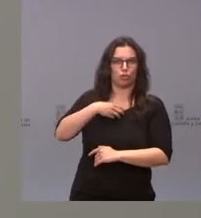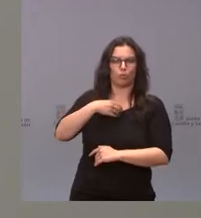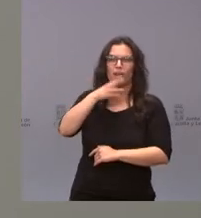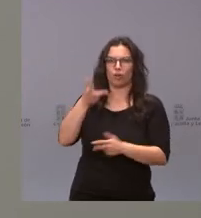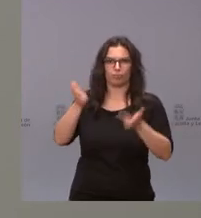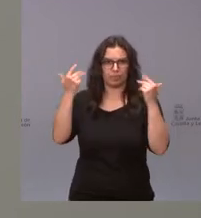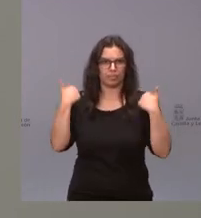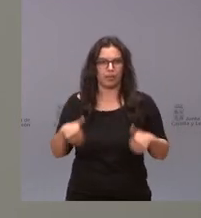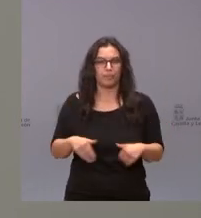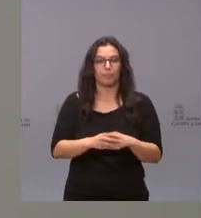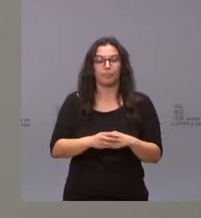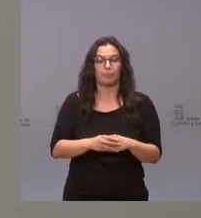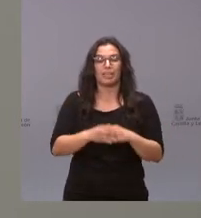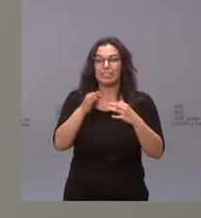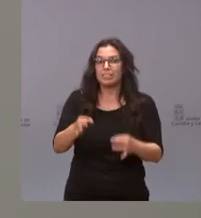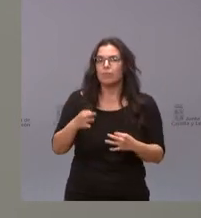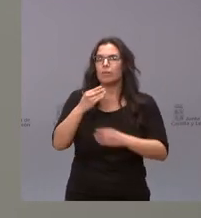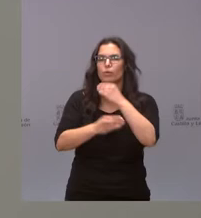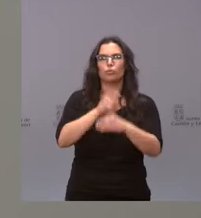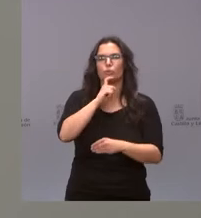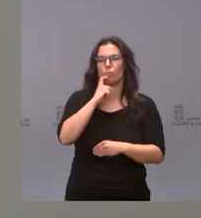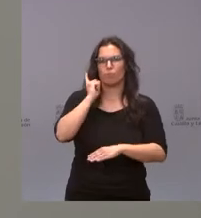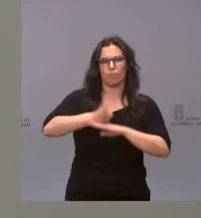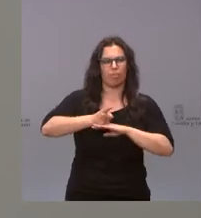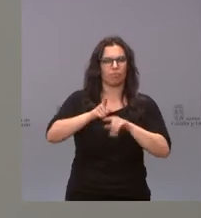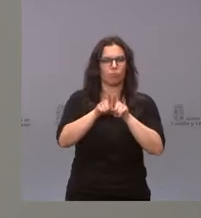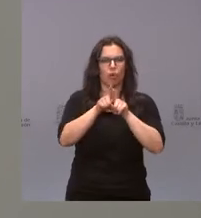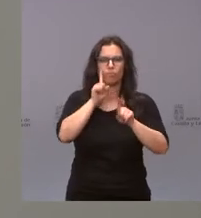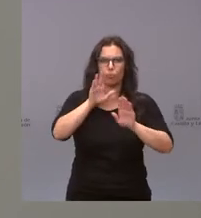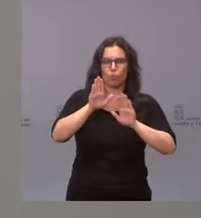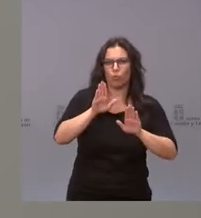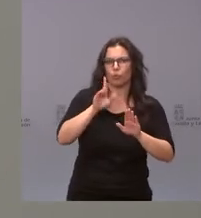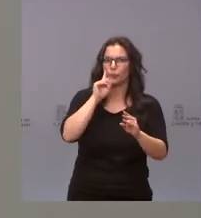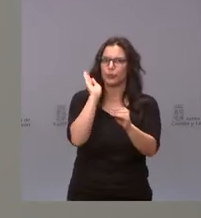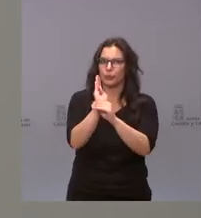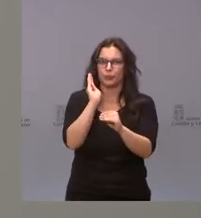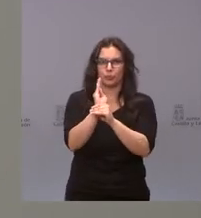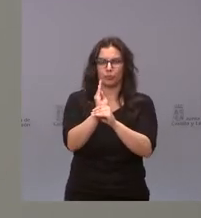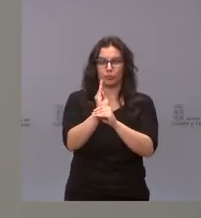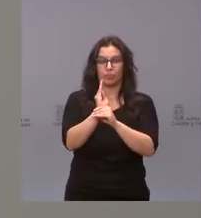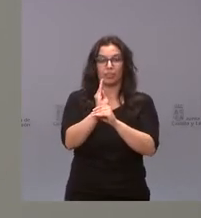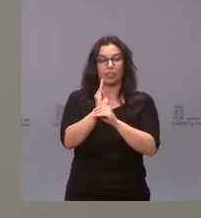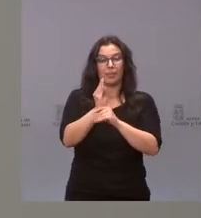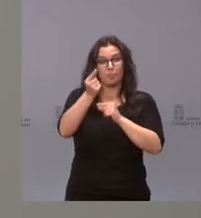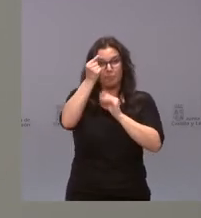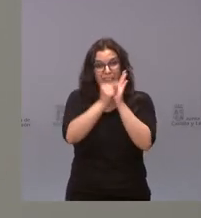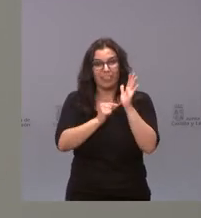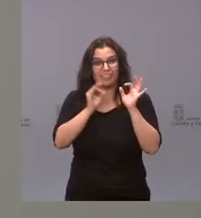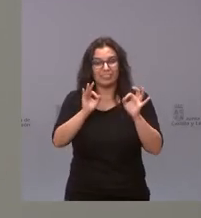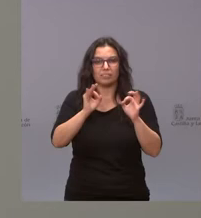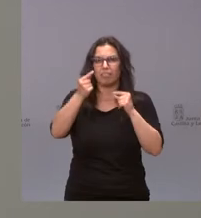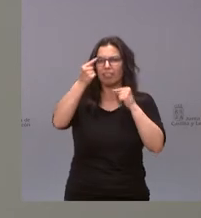siempre desde la prudencia, desde la precaución. Hay que seguir extremando las medidas de